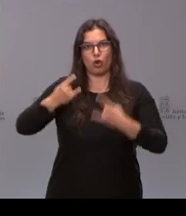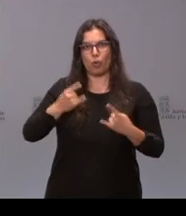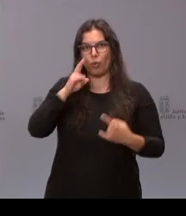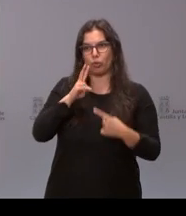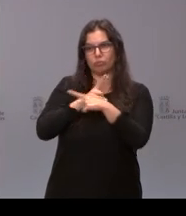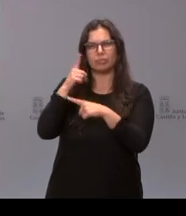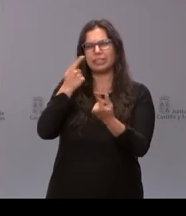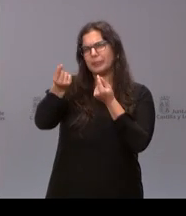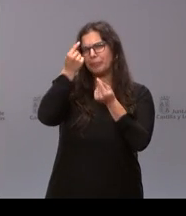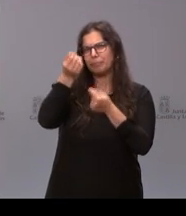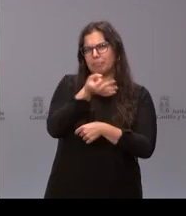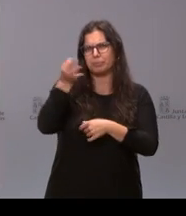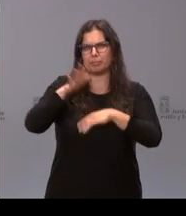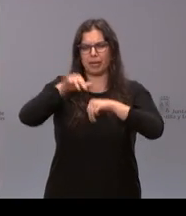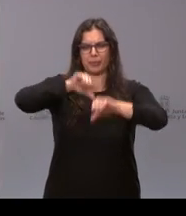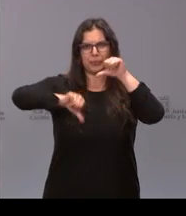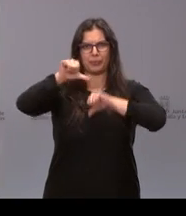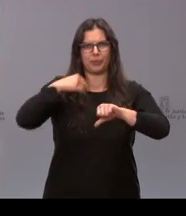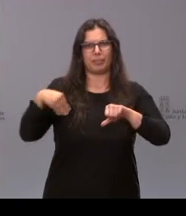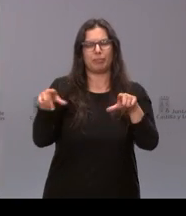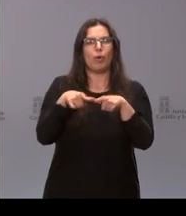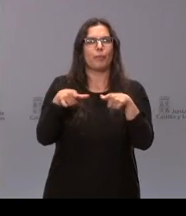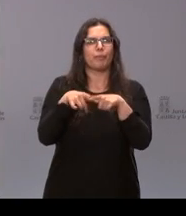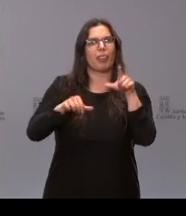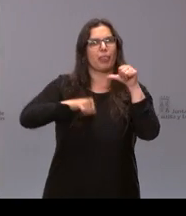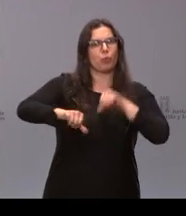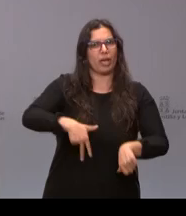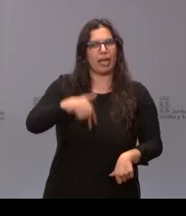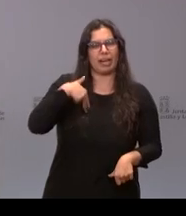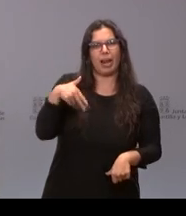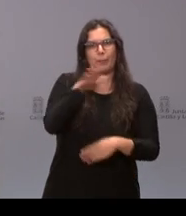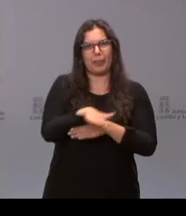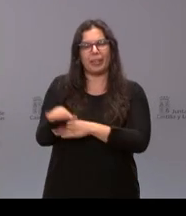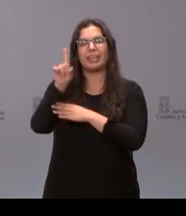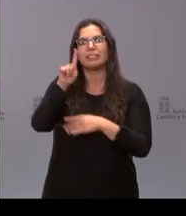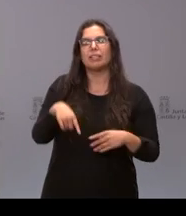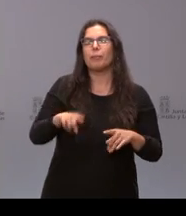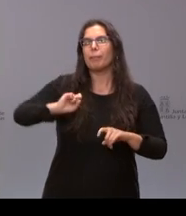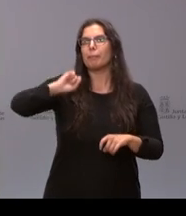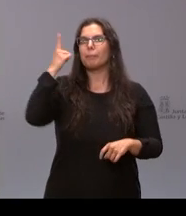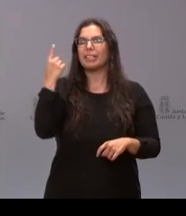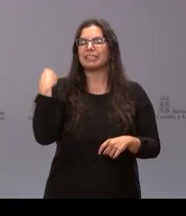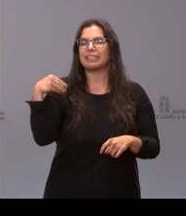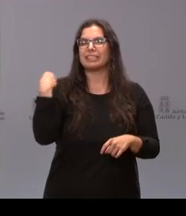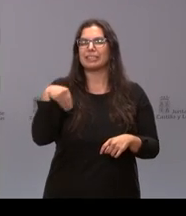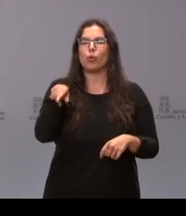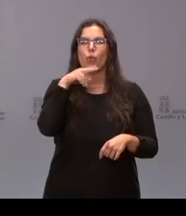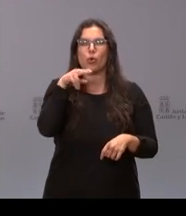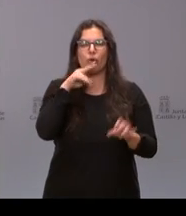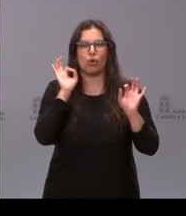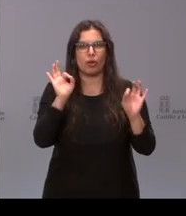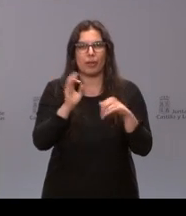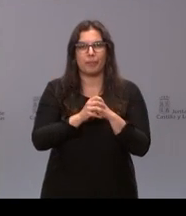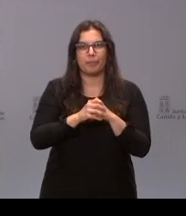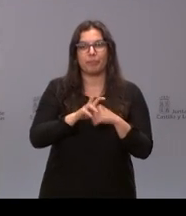de precisión en intervenciones ginecológicas, de cirugía general, pediátricas y sobre todo de urología. O el angiógrafo